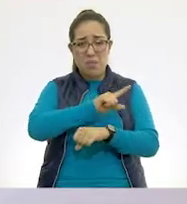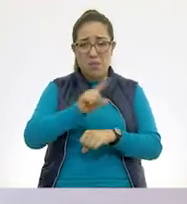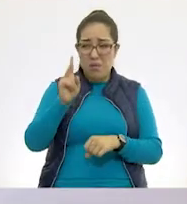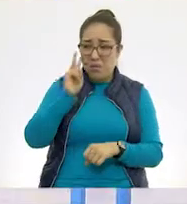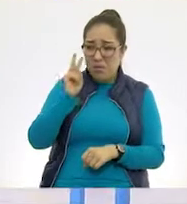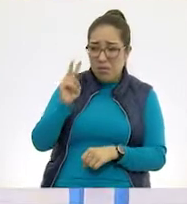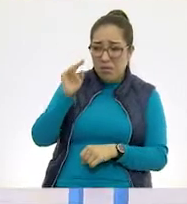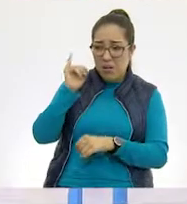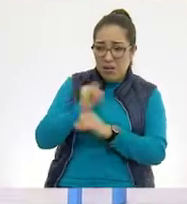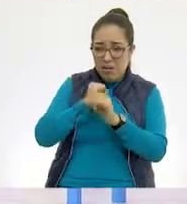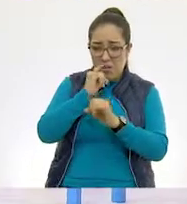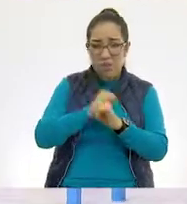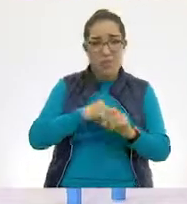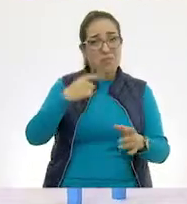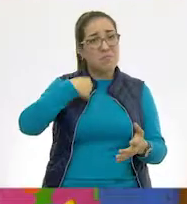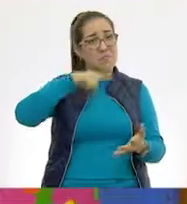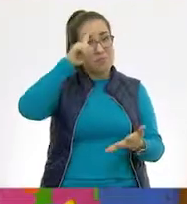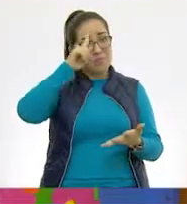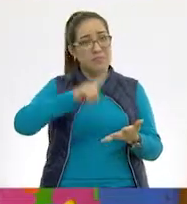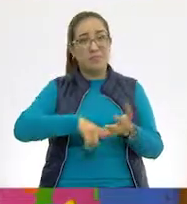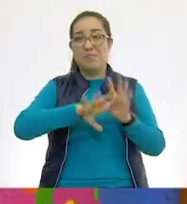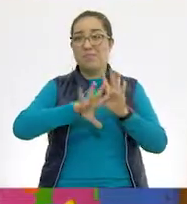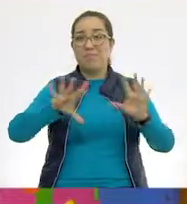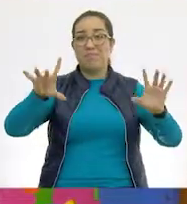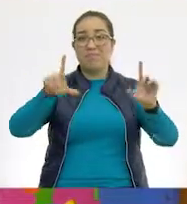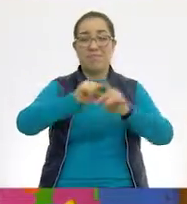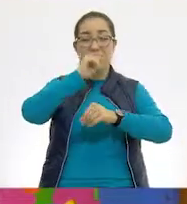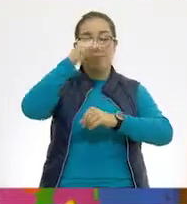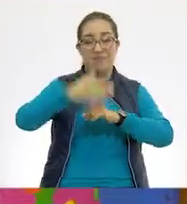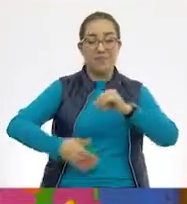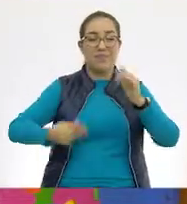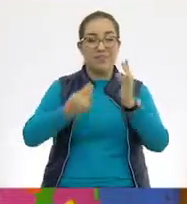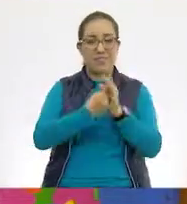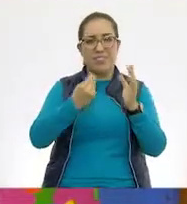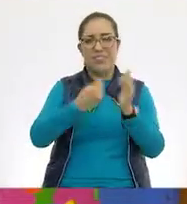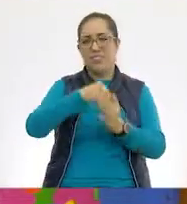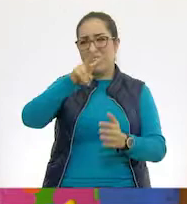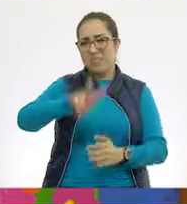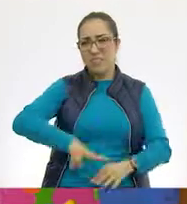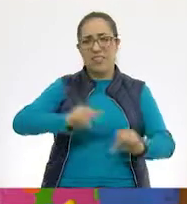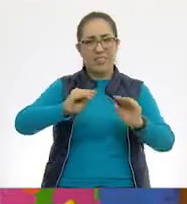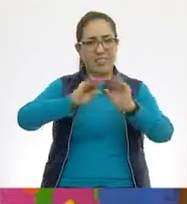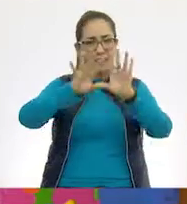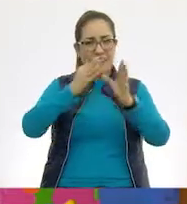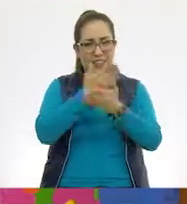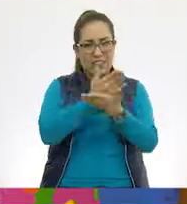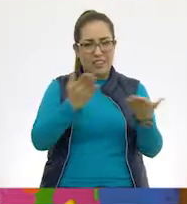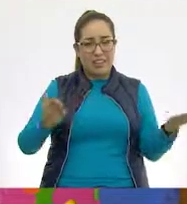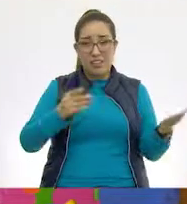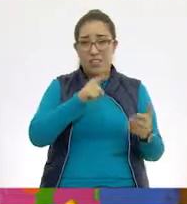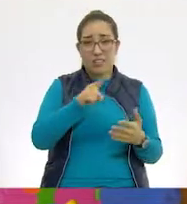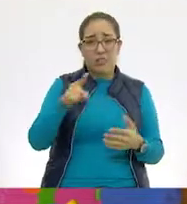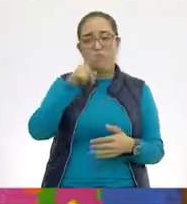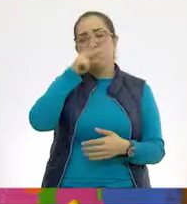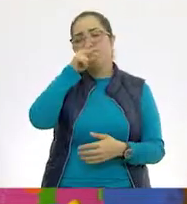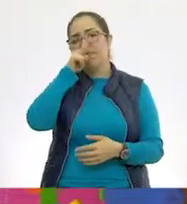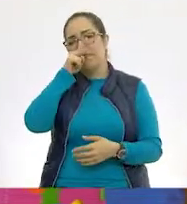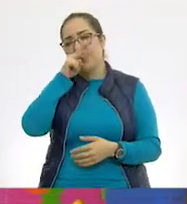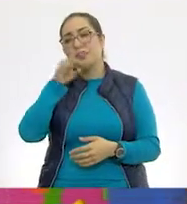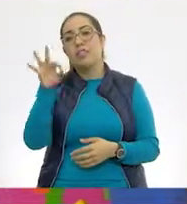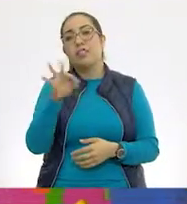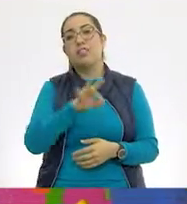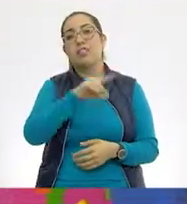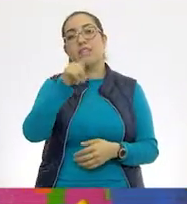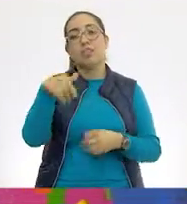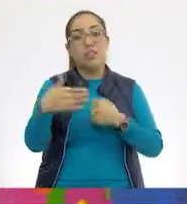¡Perfecto! Pues yo creo que con eso podemos terminar la clase de hoy, porque creo que quedó bastante claro. Si no queda claro, no te preocupes, porque podemos hacer un